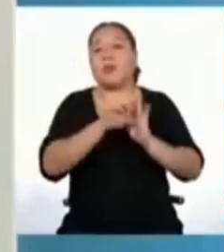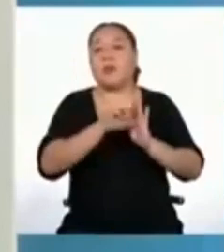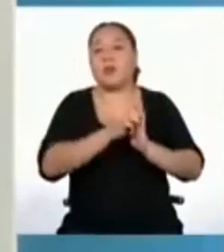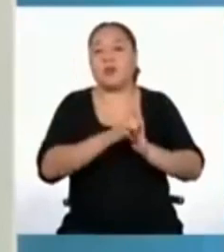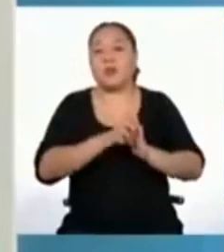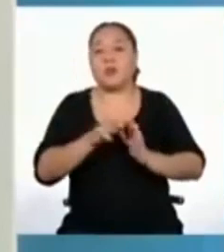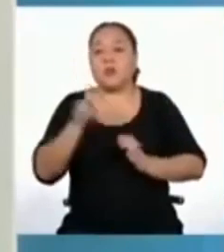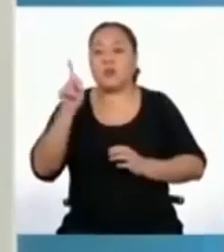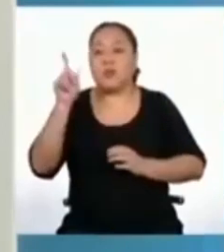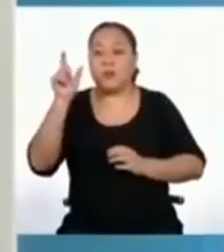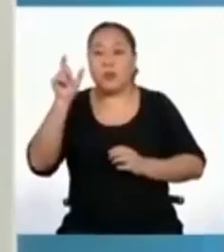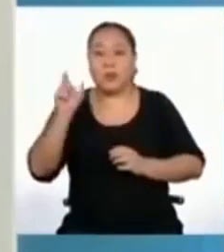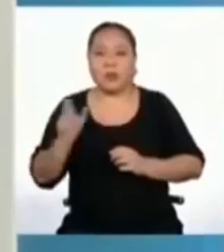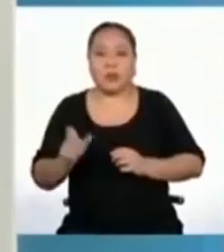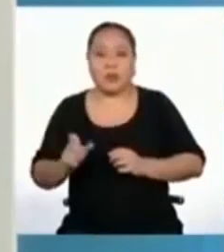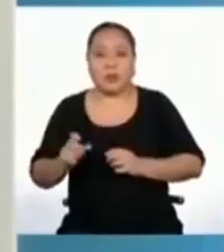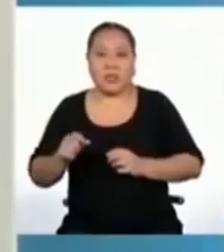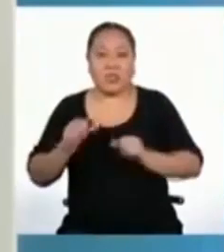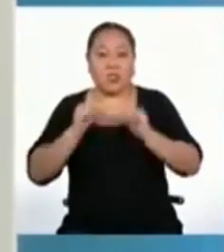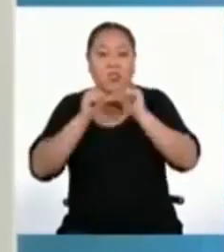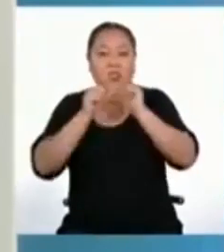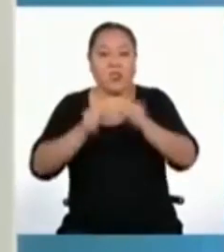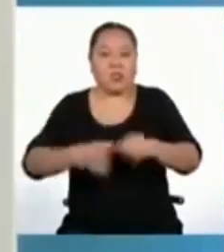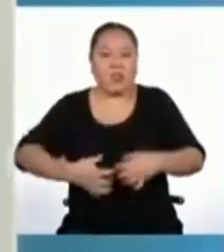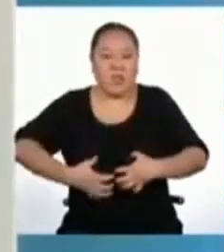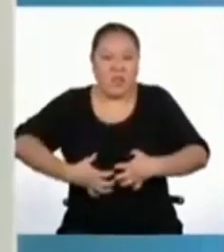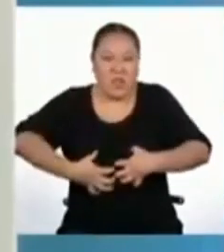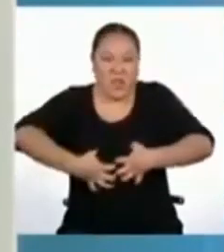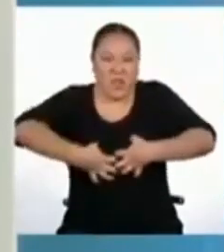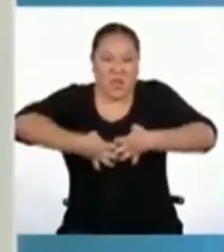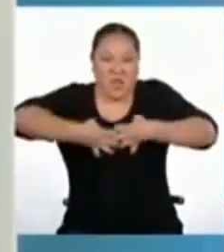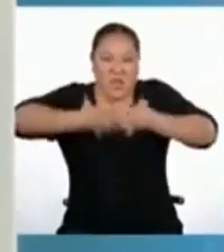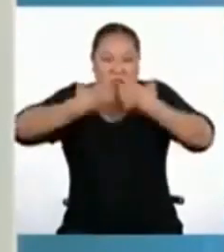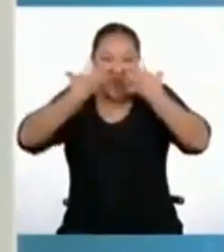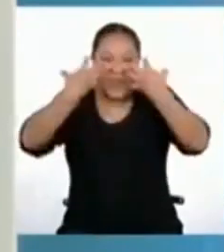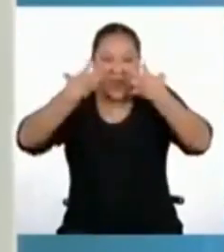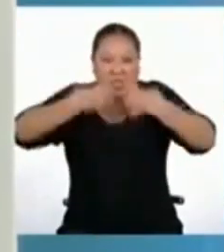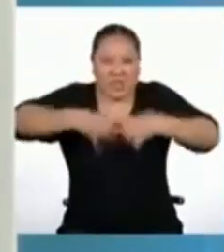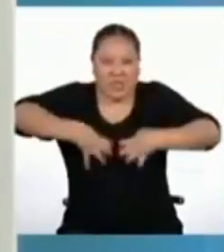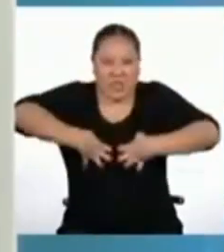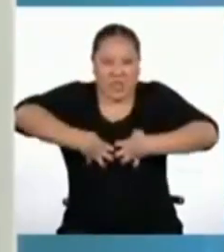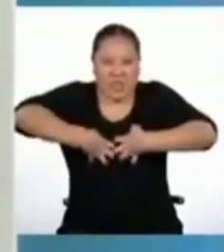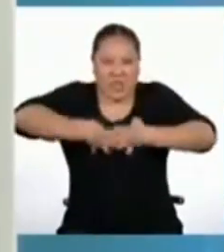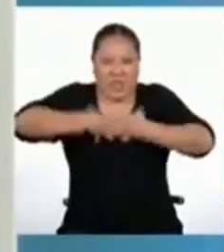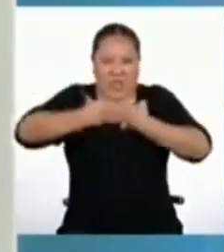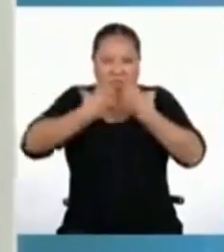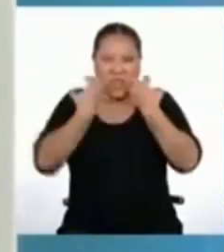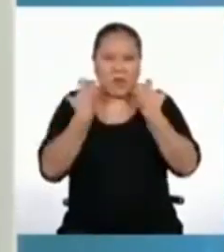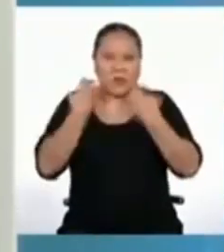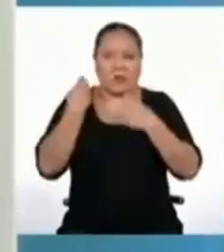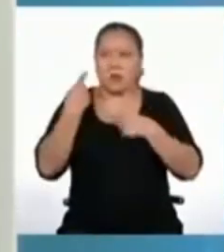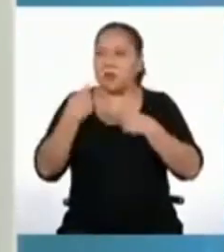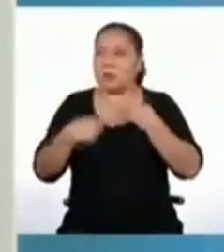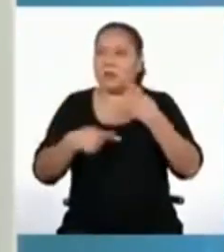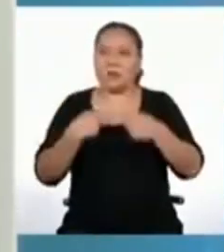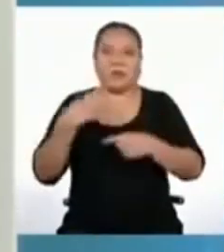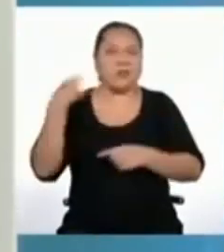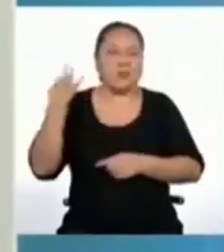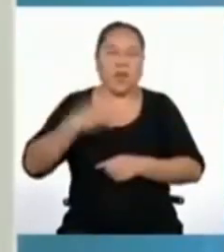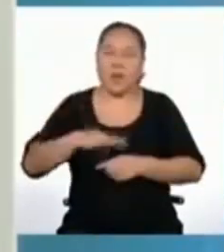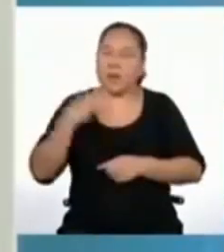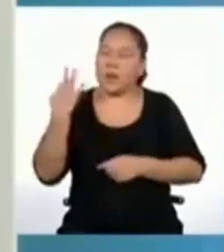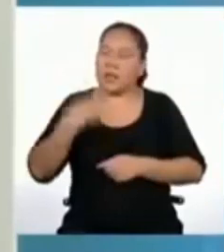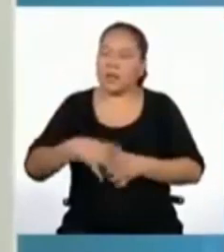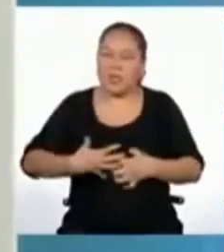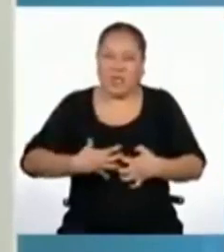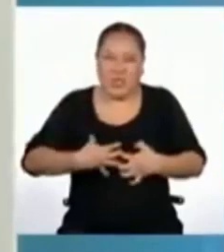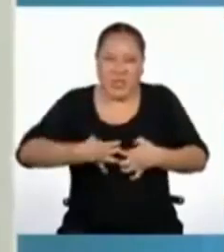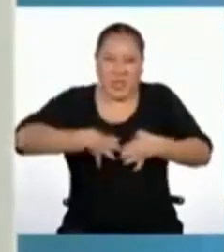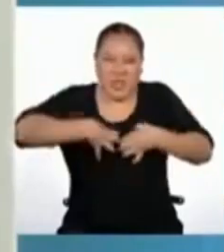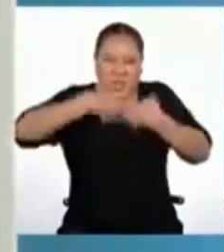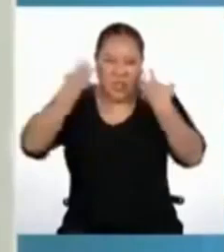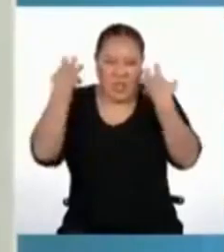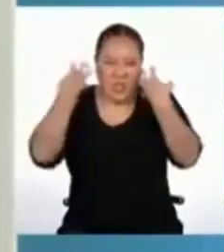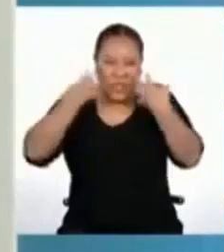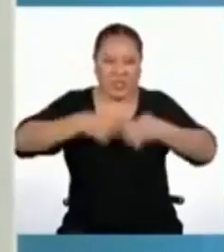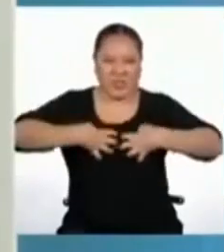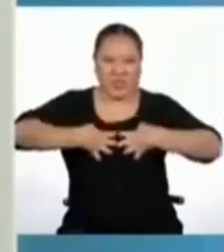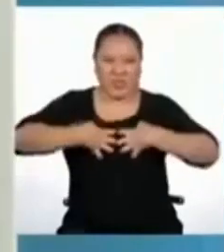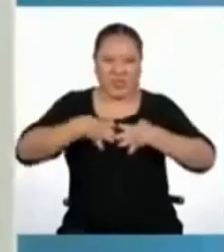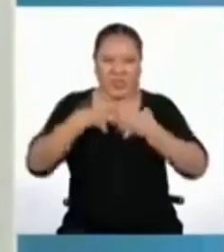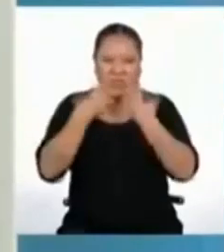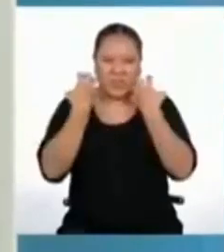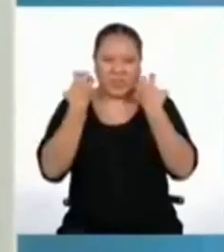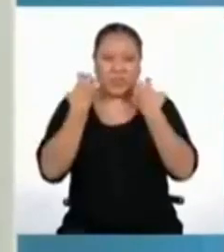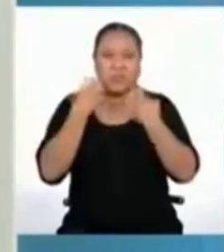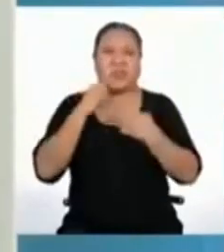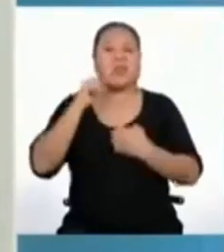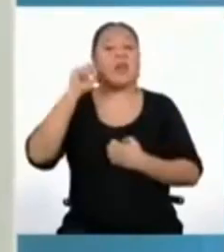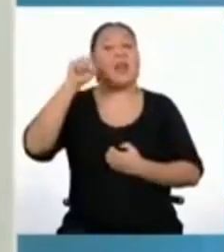alguien se mantiene con ira durante mucho tiempo o constantemente siente ira. En ese caso, la